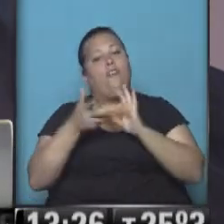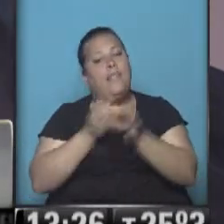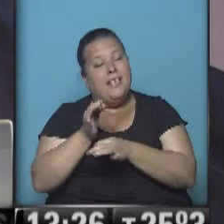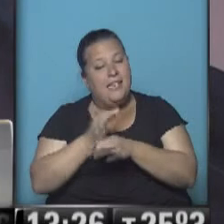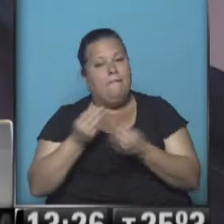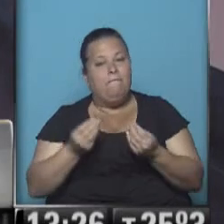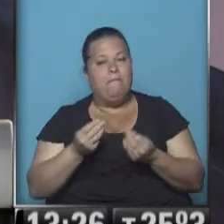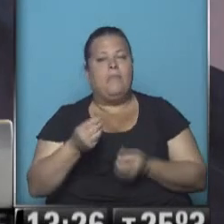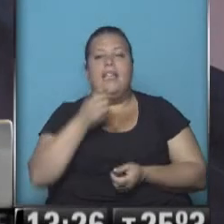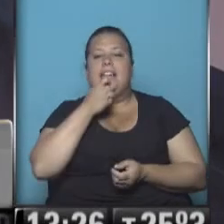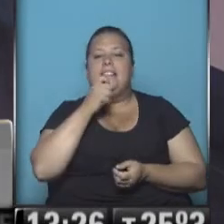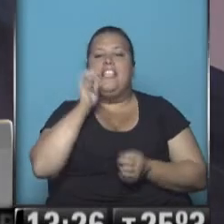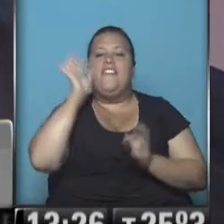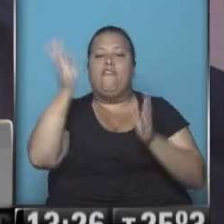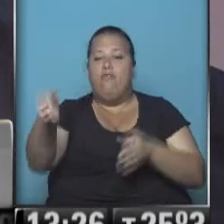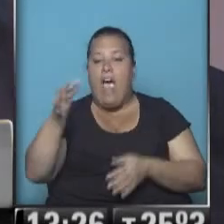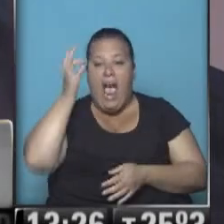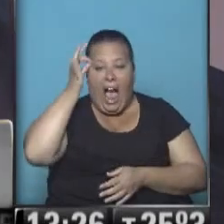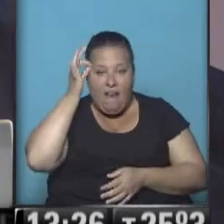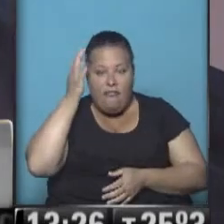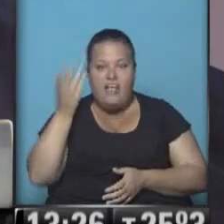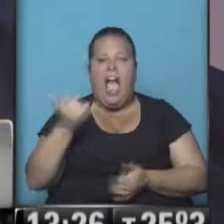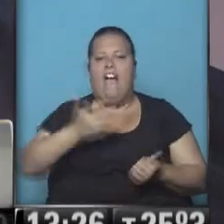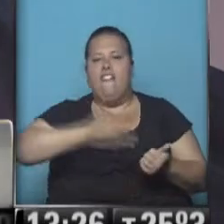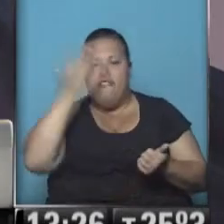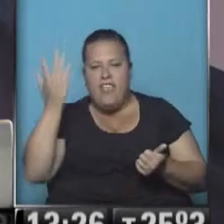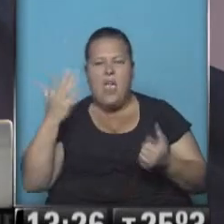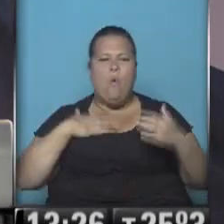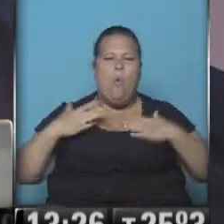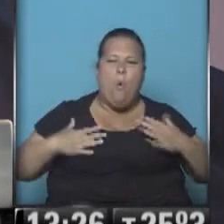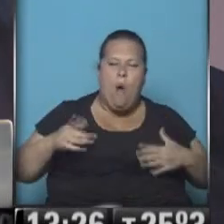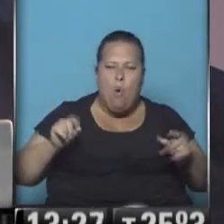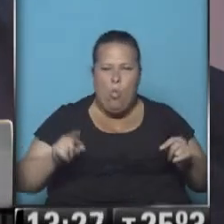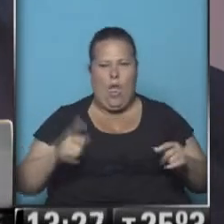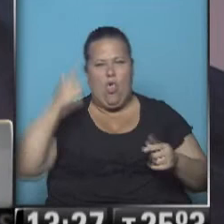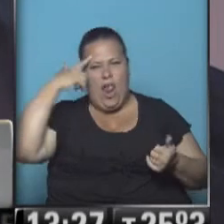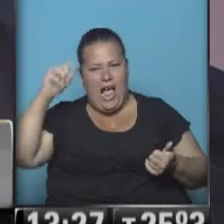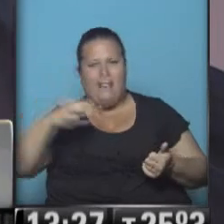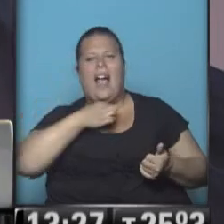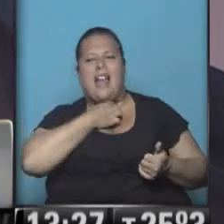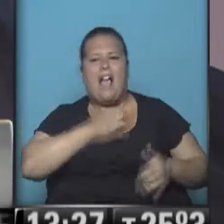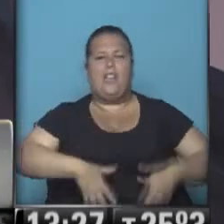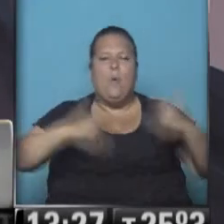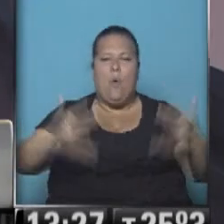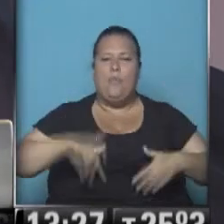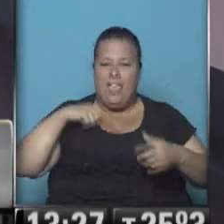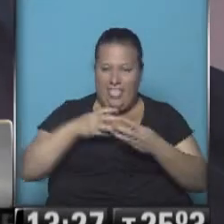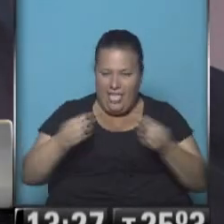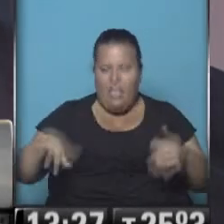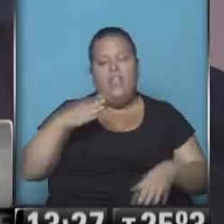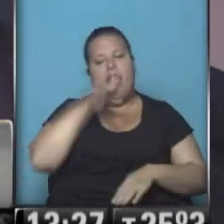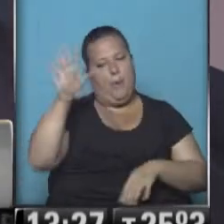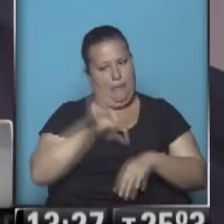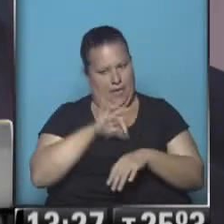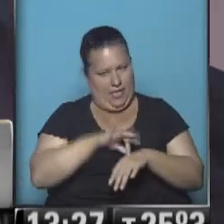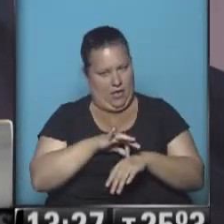es, por ejemplo, si visitó África Occidental y presenta fiebre, dolor muscular, dolor de cabeza y garganta, vómitos y diarrea, tiene que consultar al